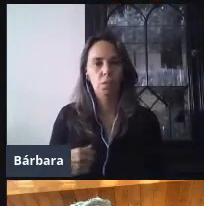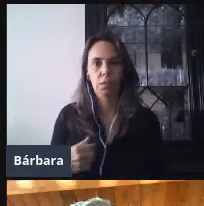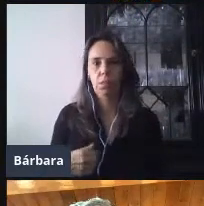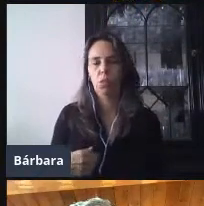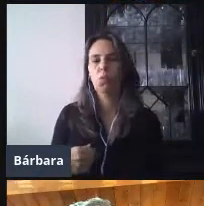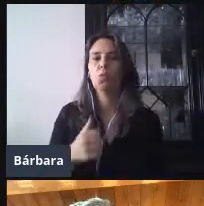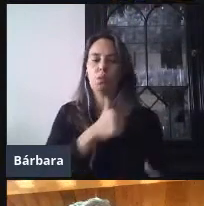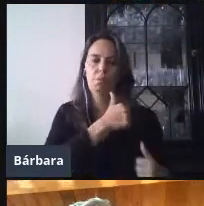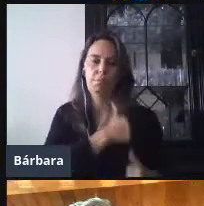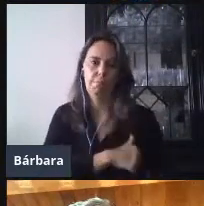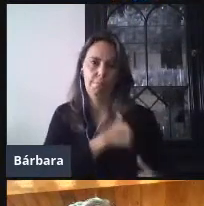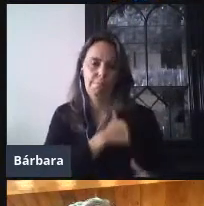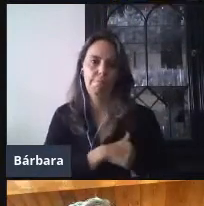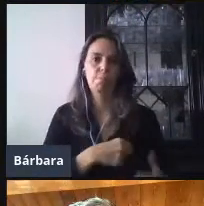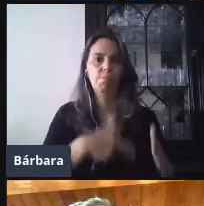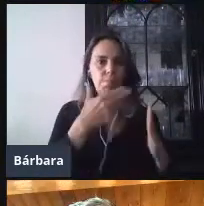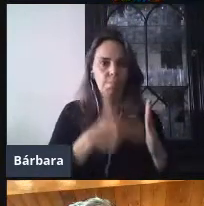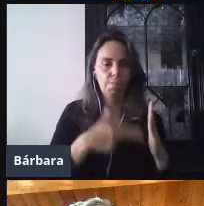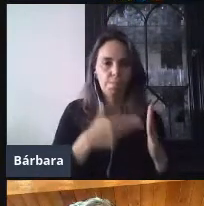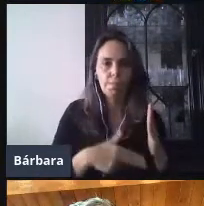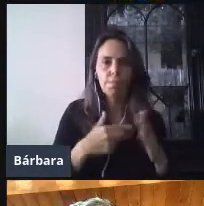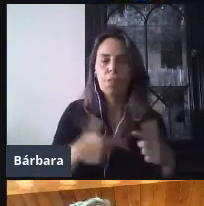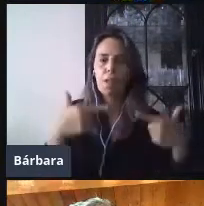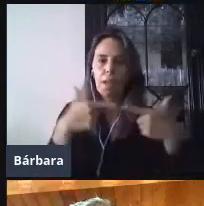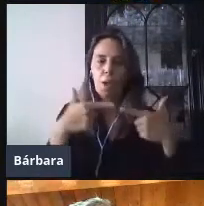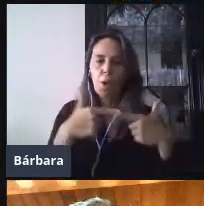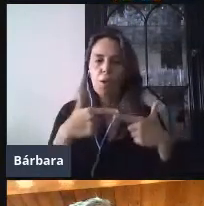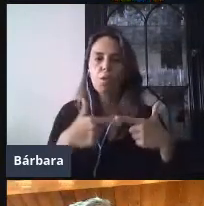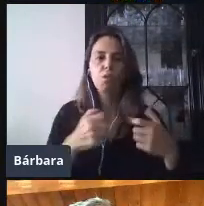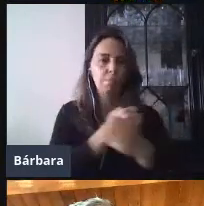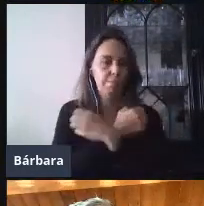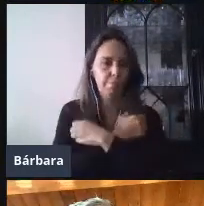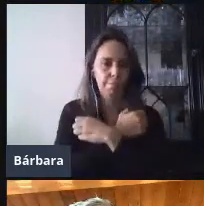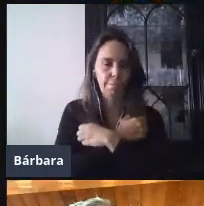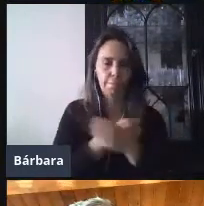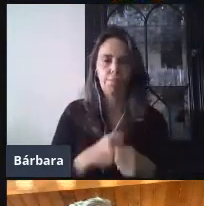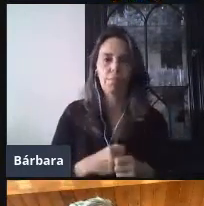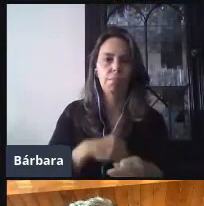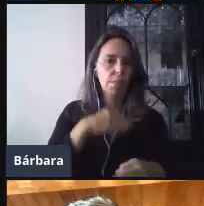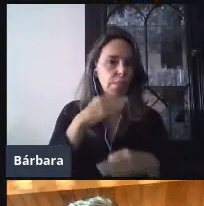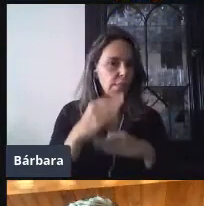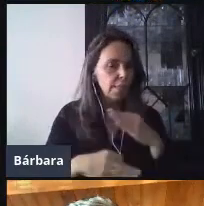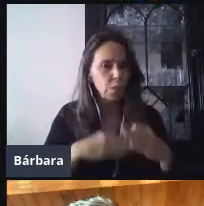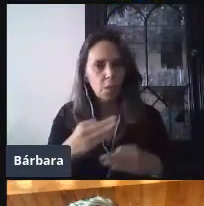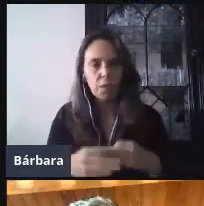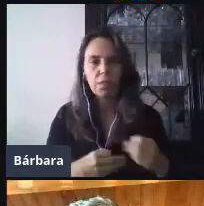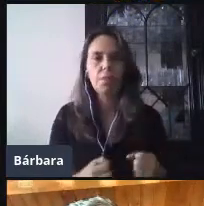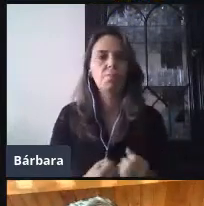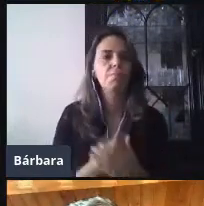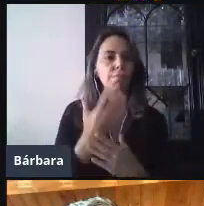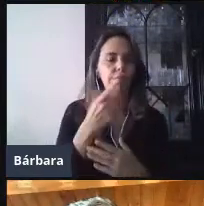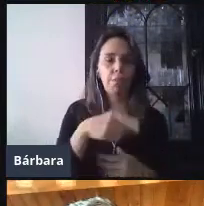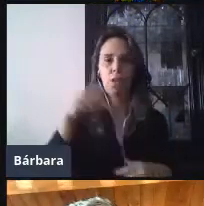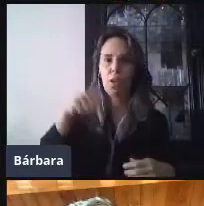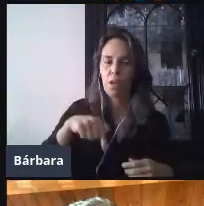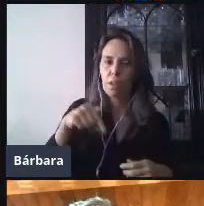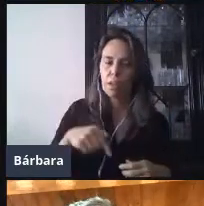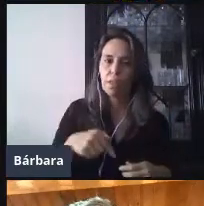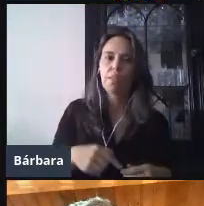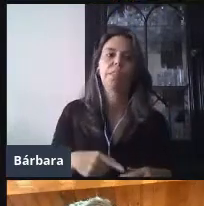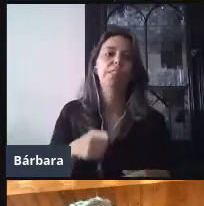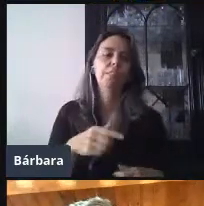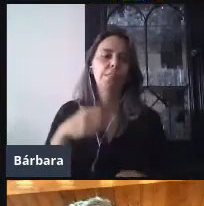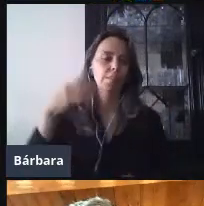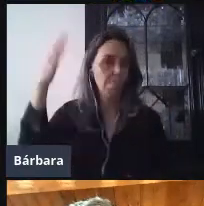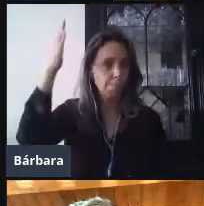Google para Educación. Y tenemos como todos los días, todas las mañanas en estos webinars a nuestro invitado especial, al doctor Luis Humberto